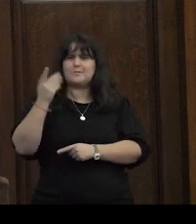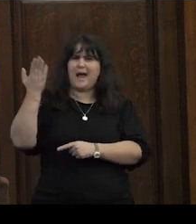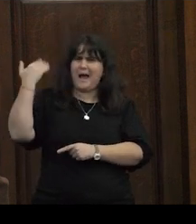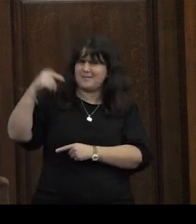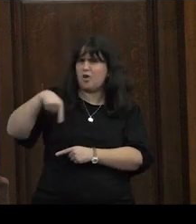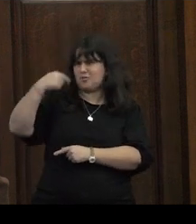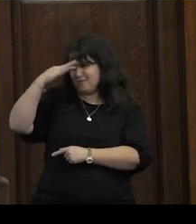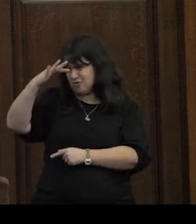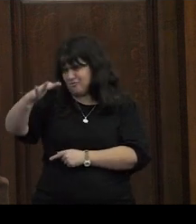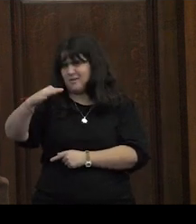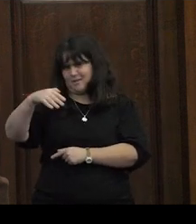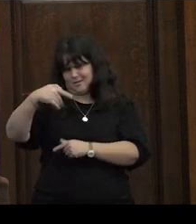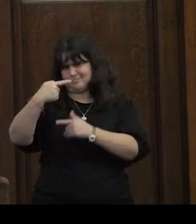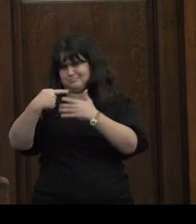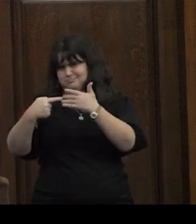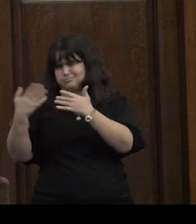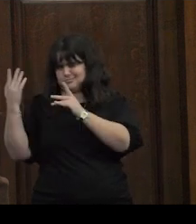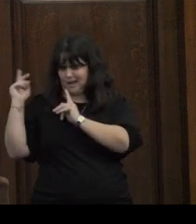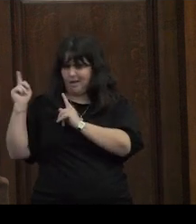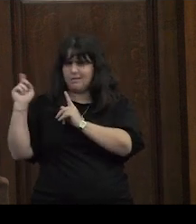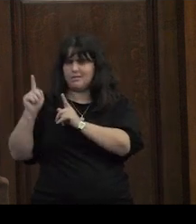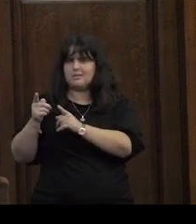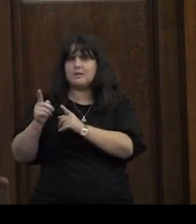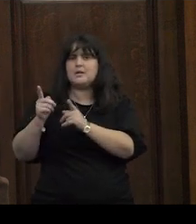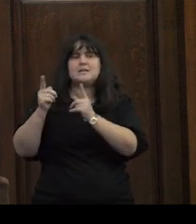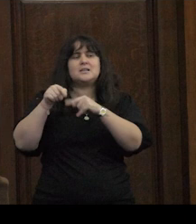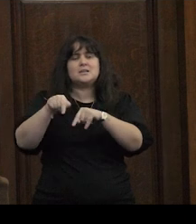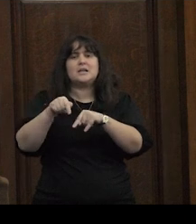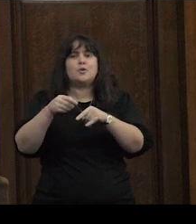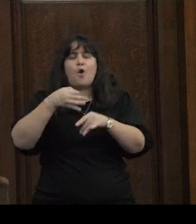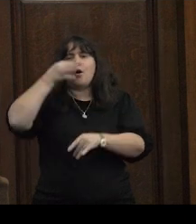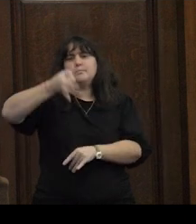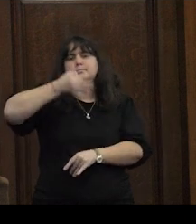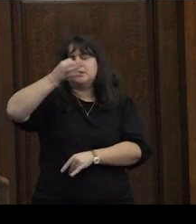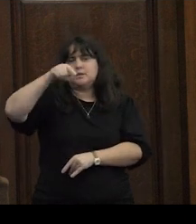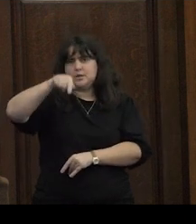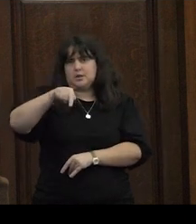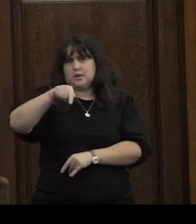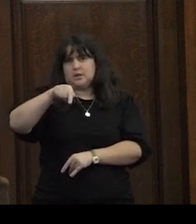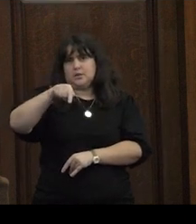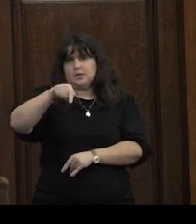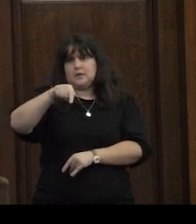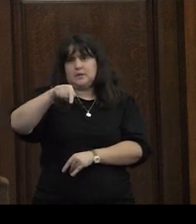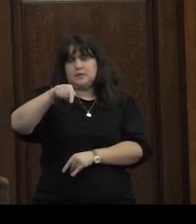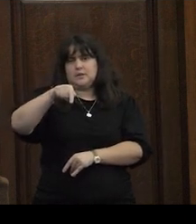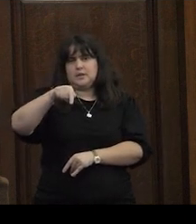de Sara Ahmed o Judith Butler en términos de cómo estos discursos